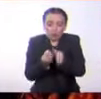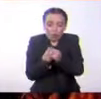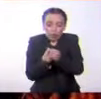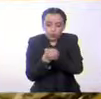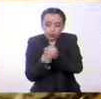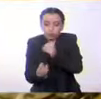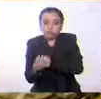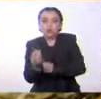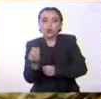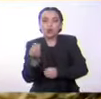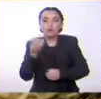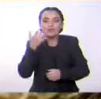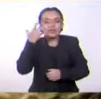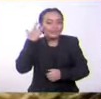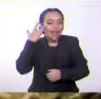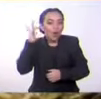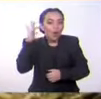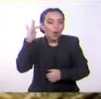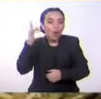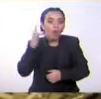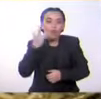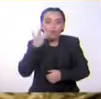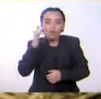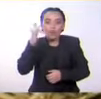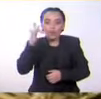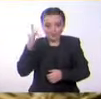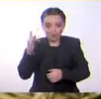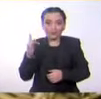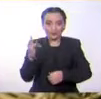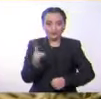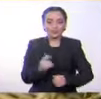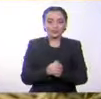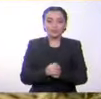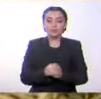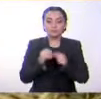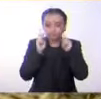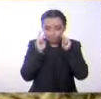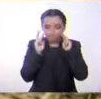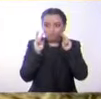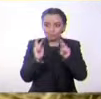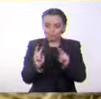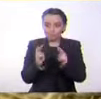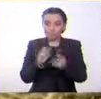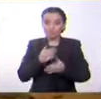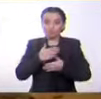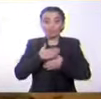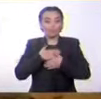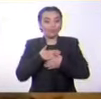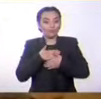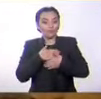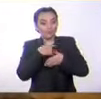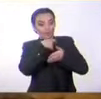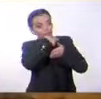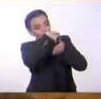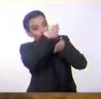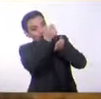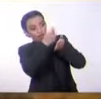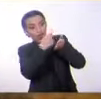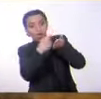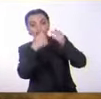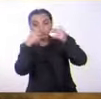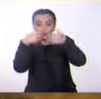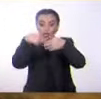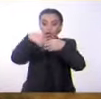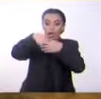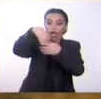hay pinturas y hay obras de arte que inspiran o que retratan de alguna manera un huevo